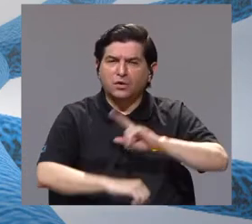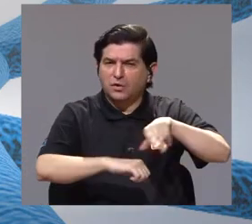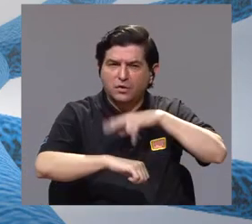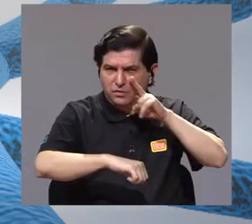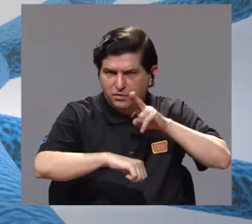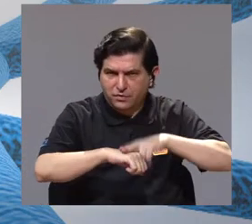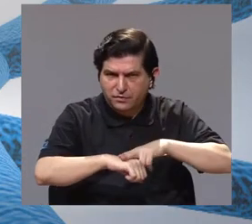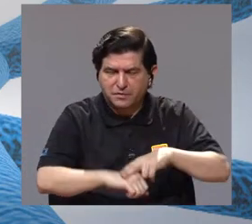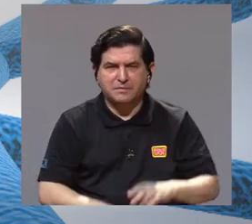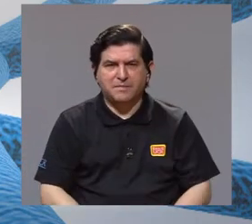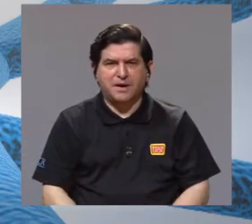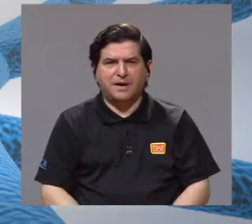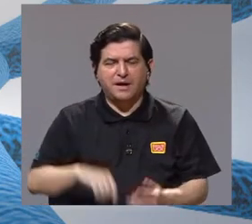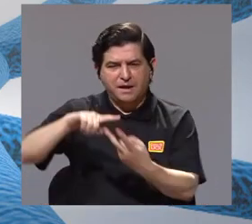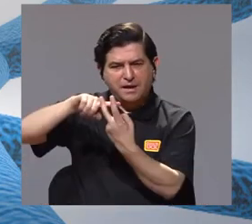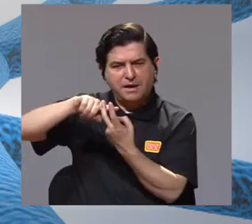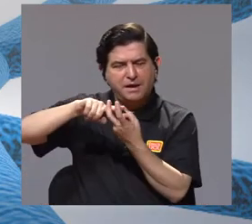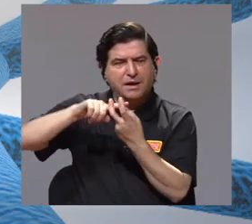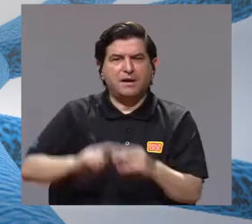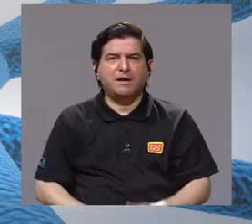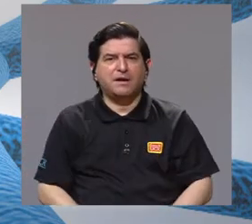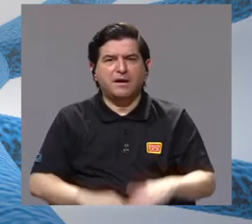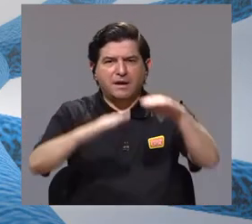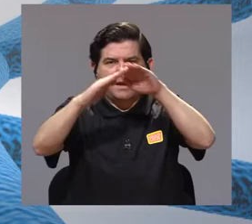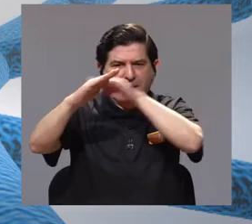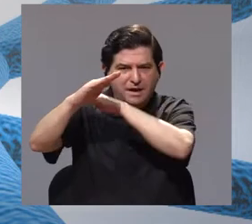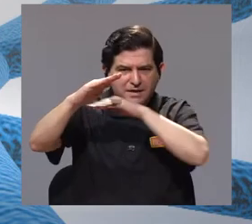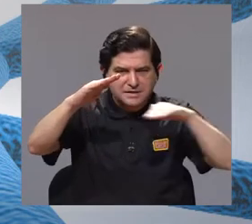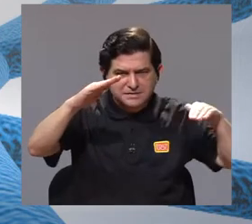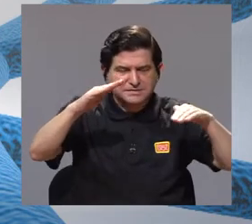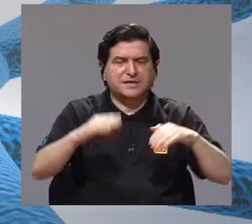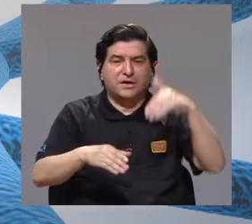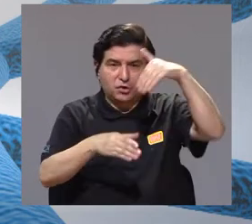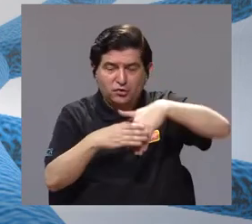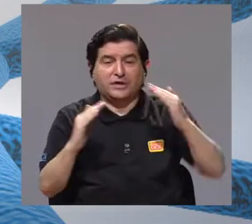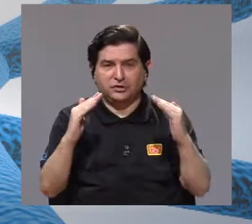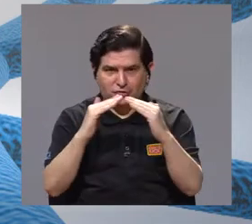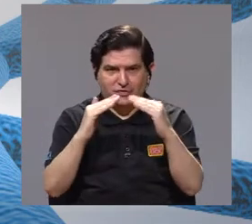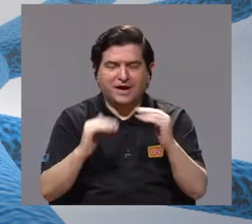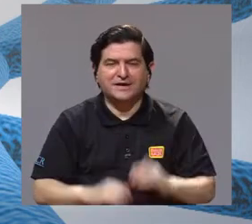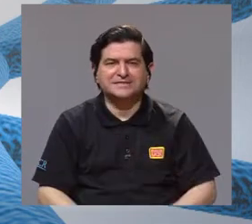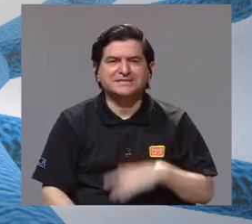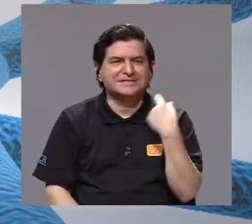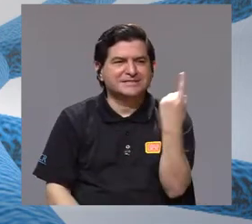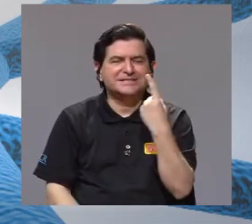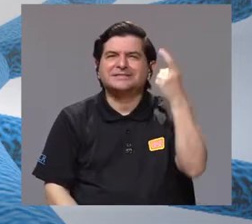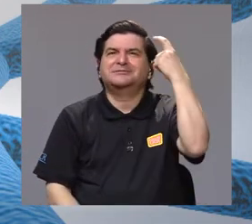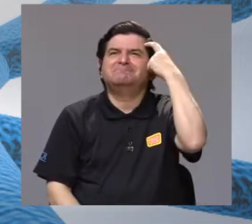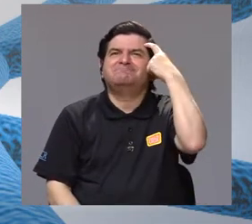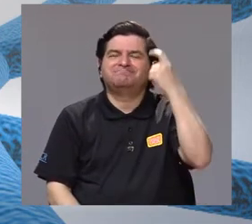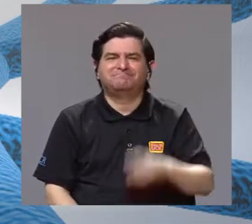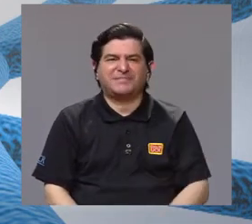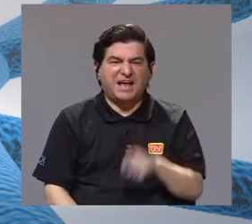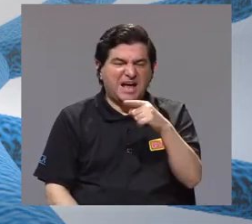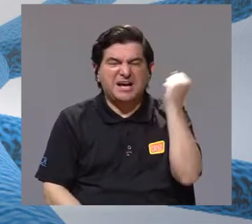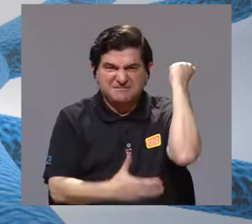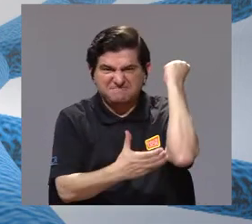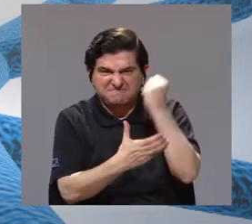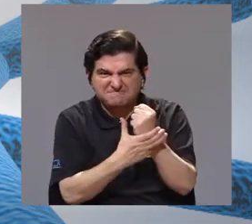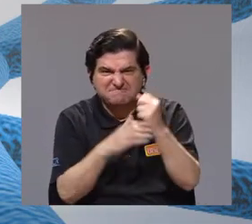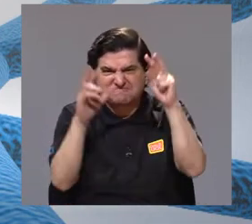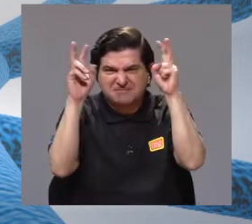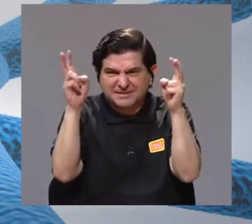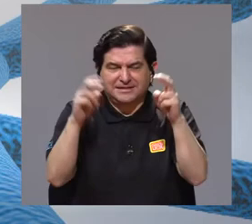Por lo general, cuando tenemos murciélagos en los cielos rasos de las casas, siempre se piensa en